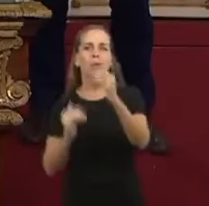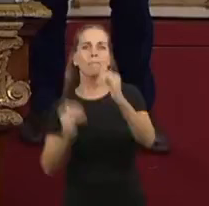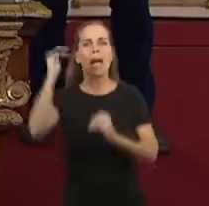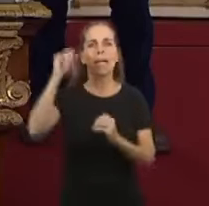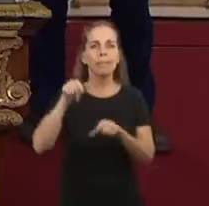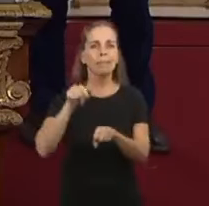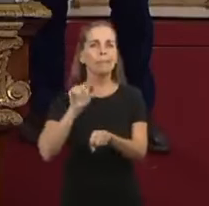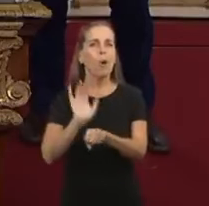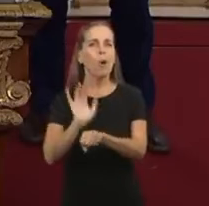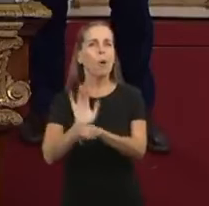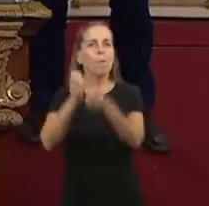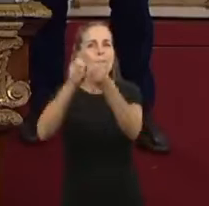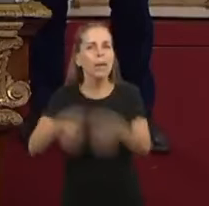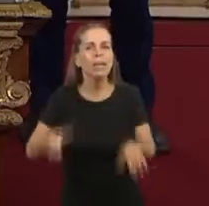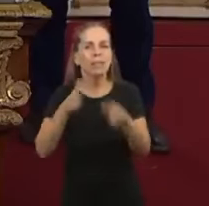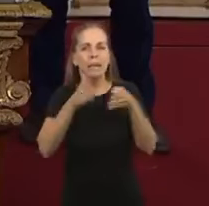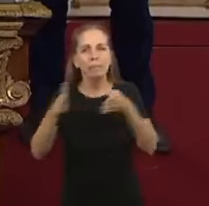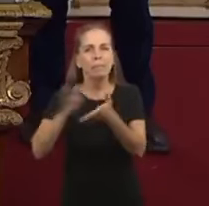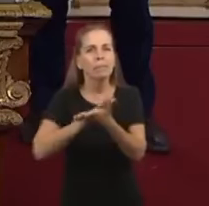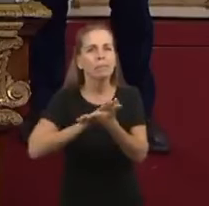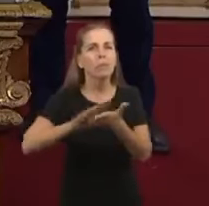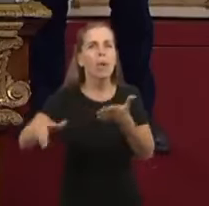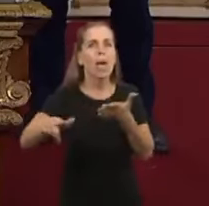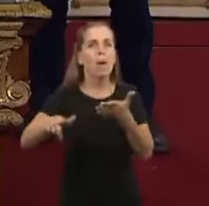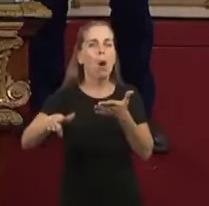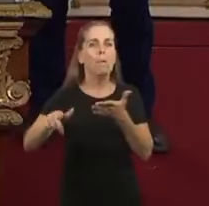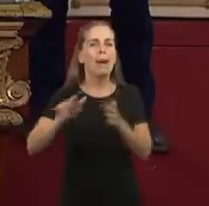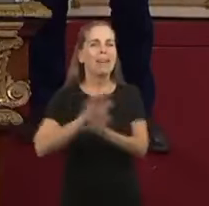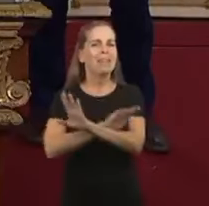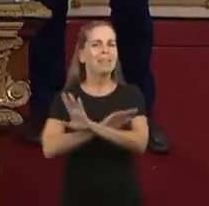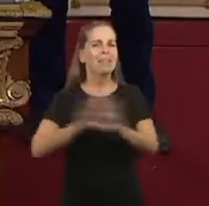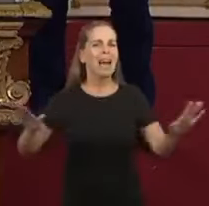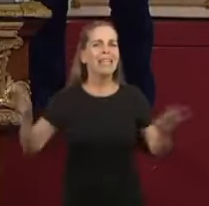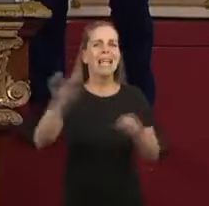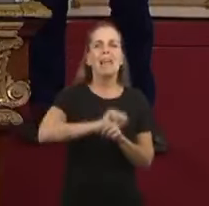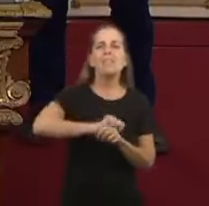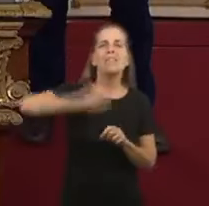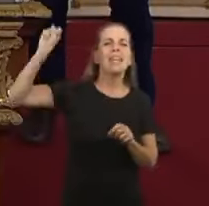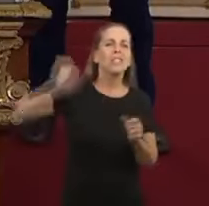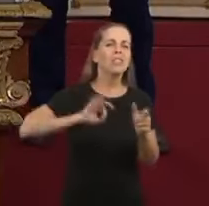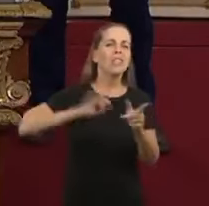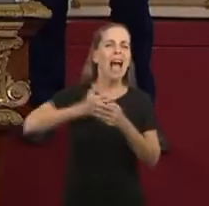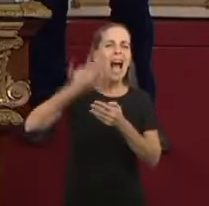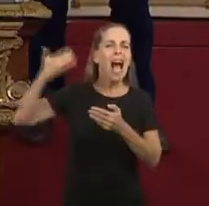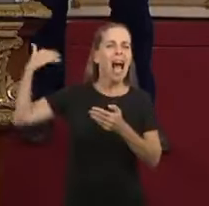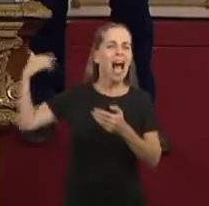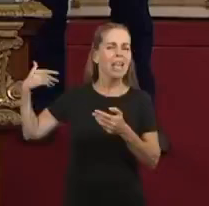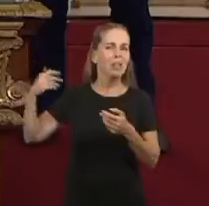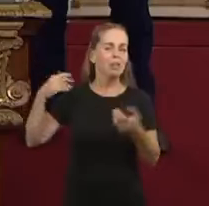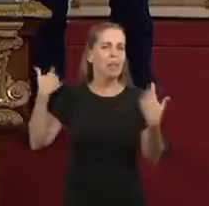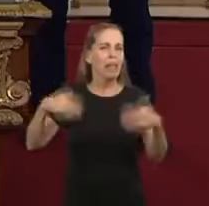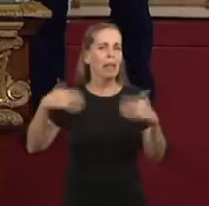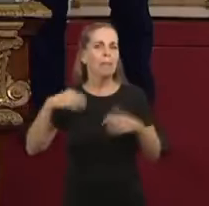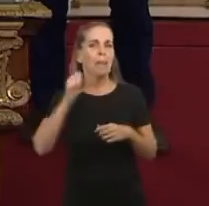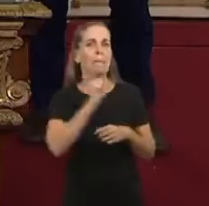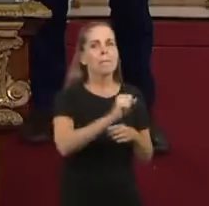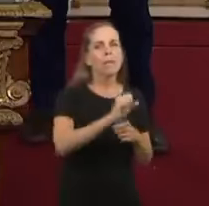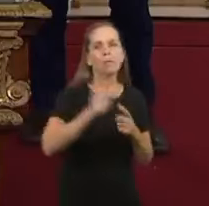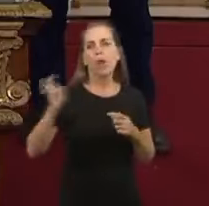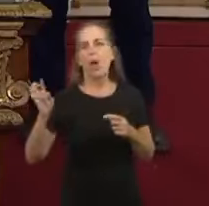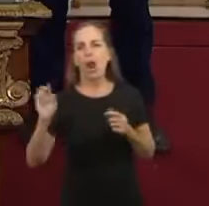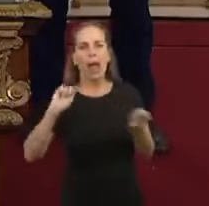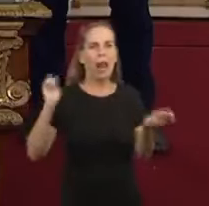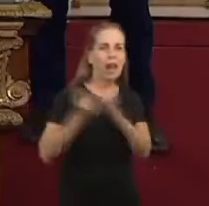posible para terminar de una vez y para siempre con el infierno inflacionario que fue la Argentina desde la caída de la convertibilidad, con